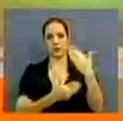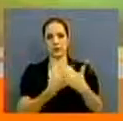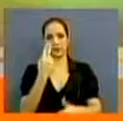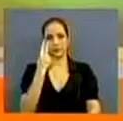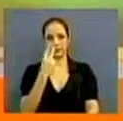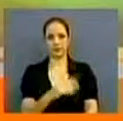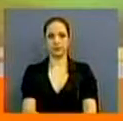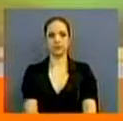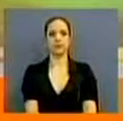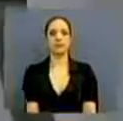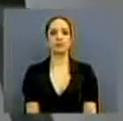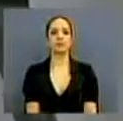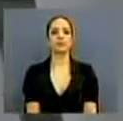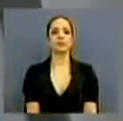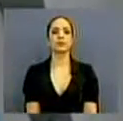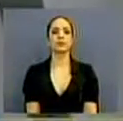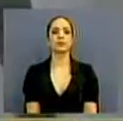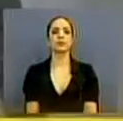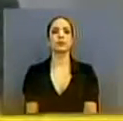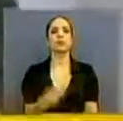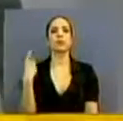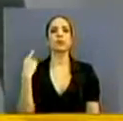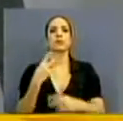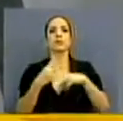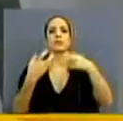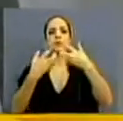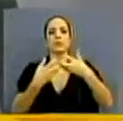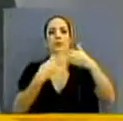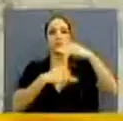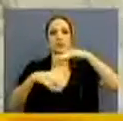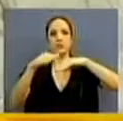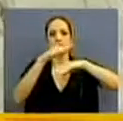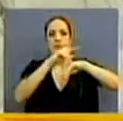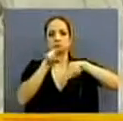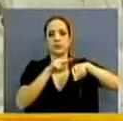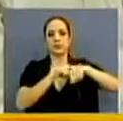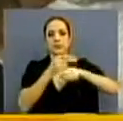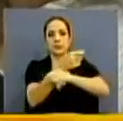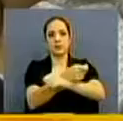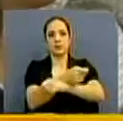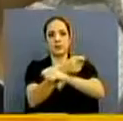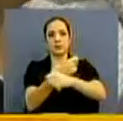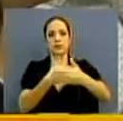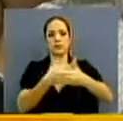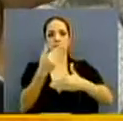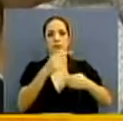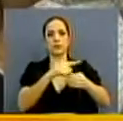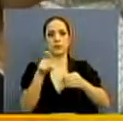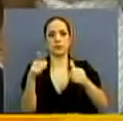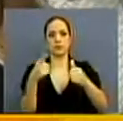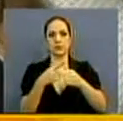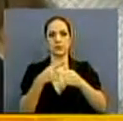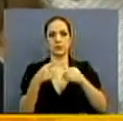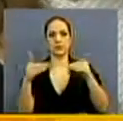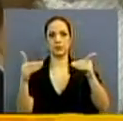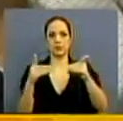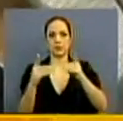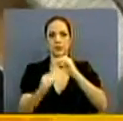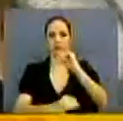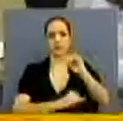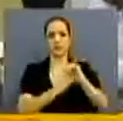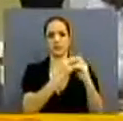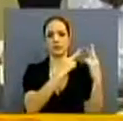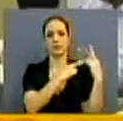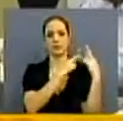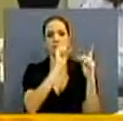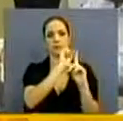nota. Líderes de diferentes empresas a nivel nacional se graduaron luego de participar del primer diplomado internacional de responsabilidad social.